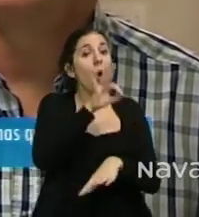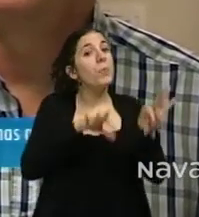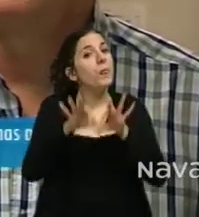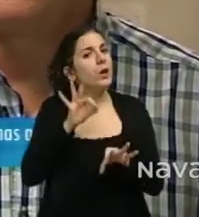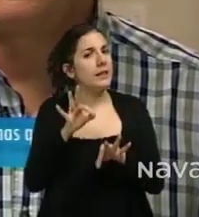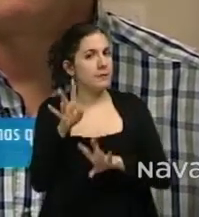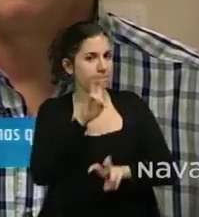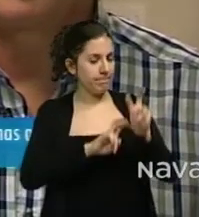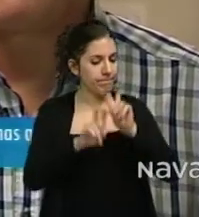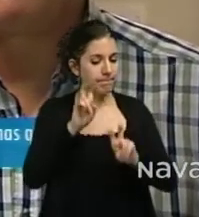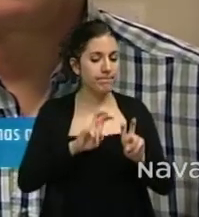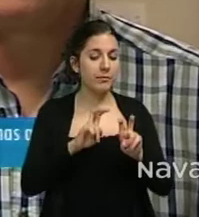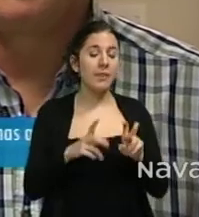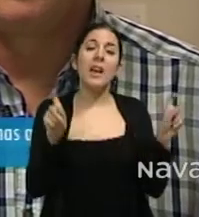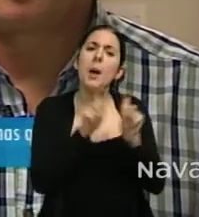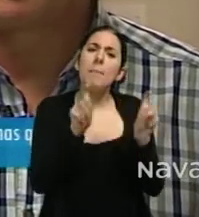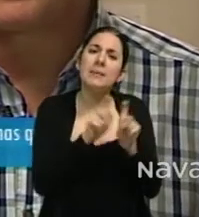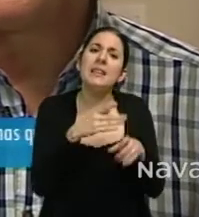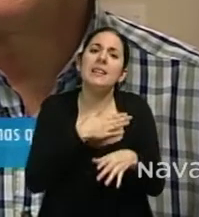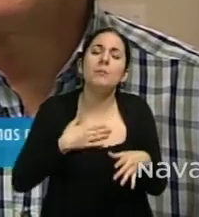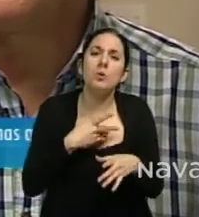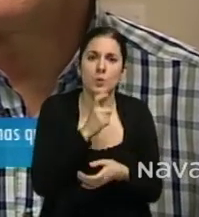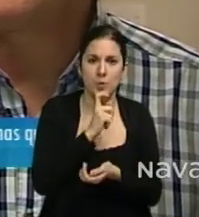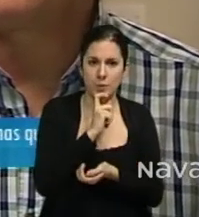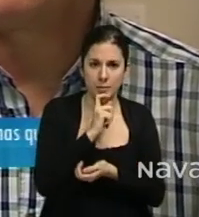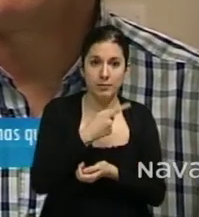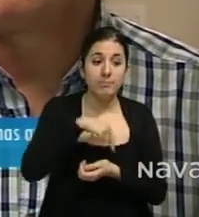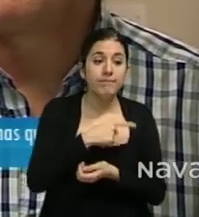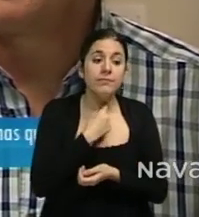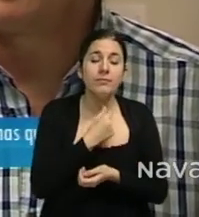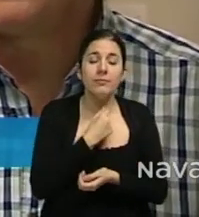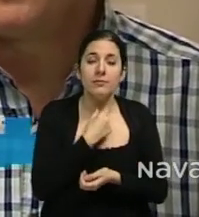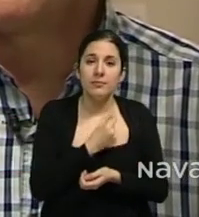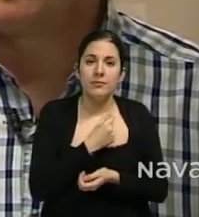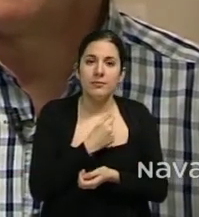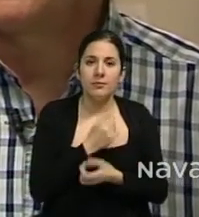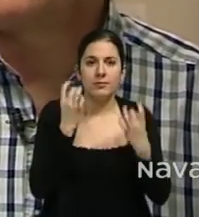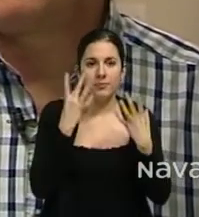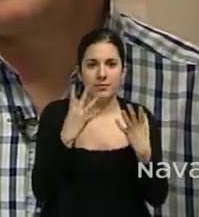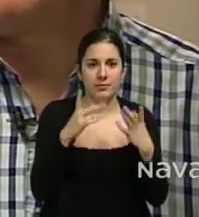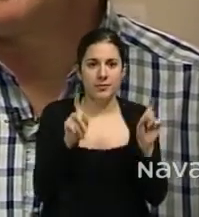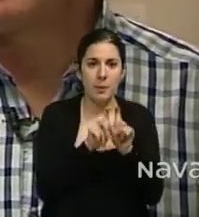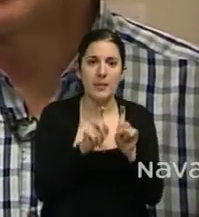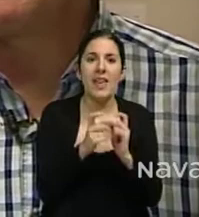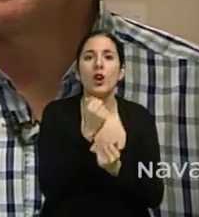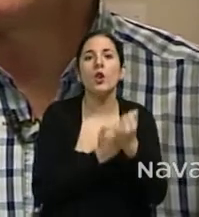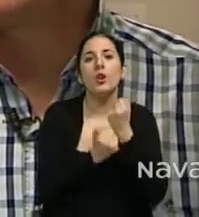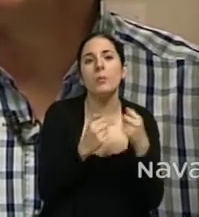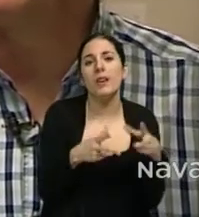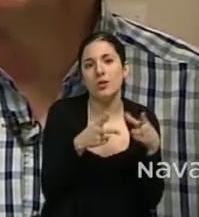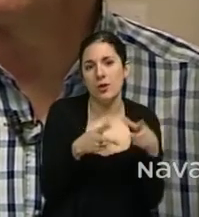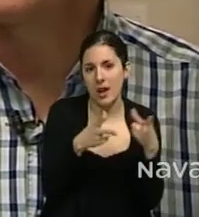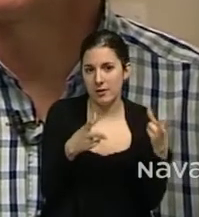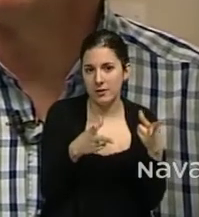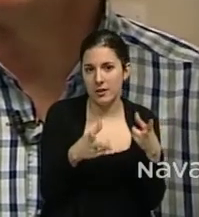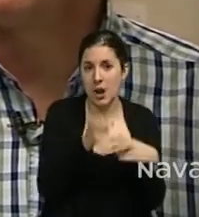de empresa buscábamos y nos gustaba la idea de una empresa de economía social, ¿no? De que todas las personas estén